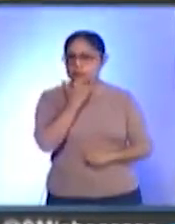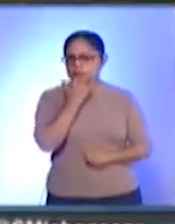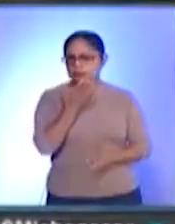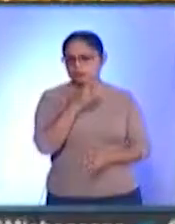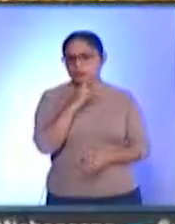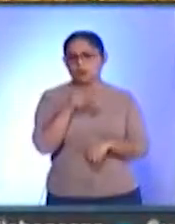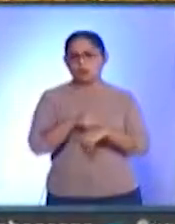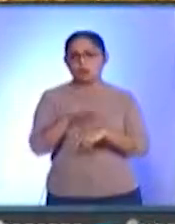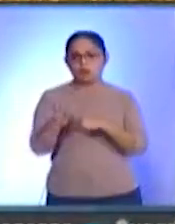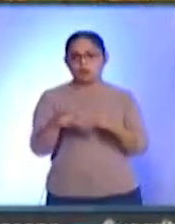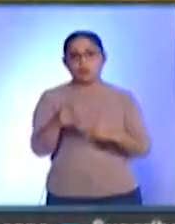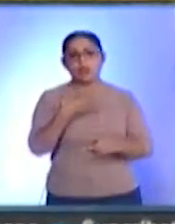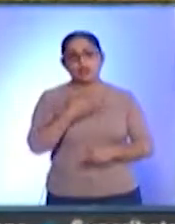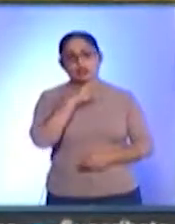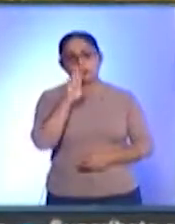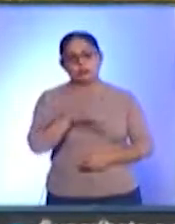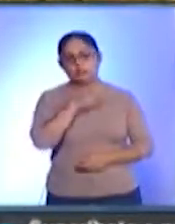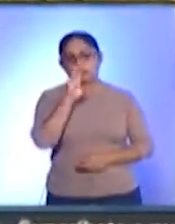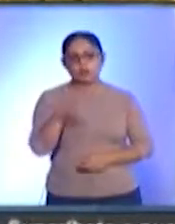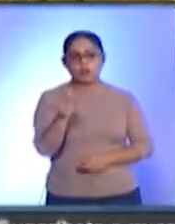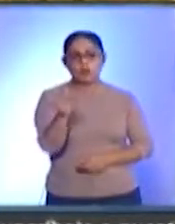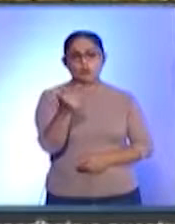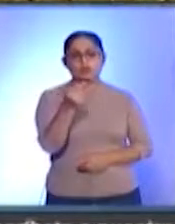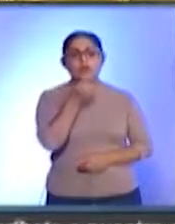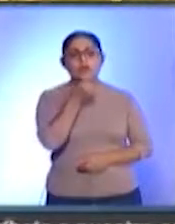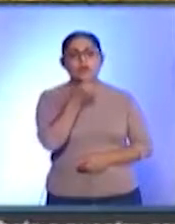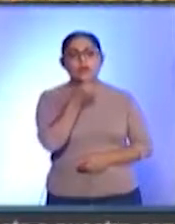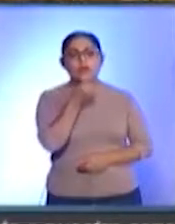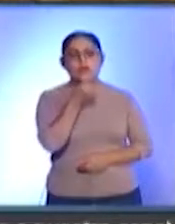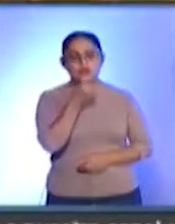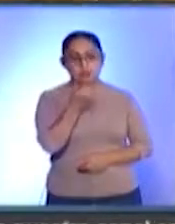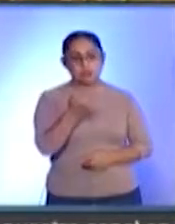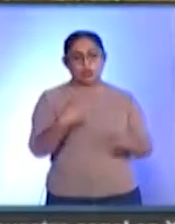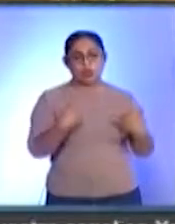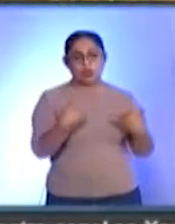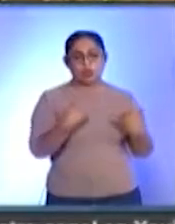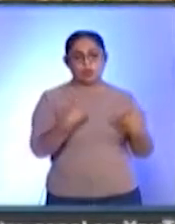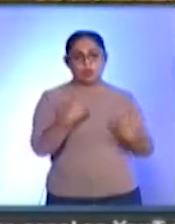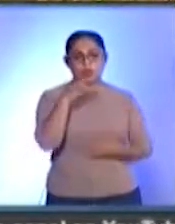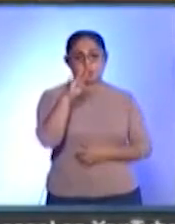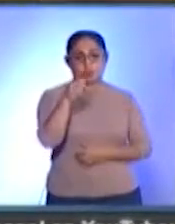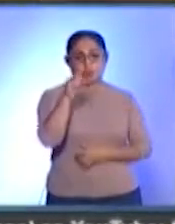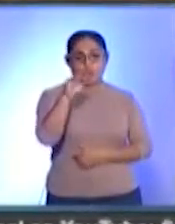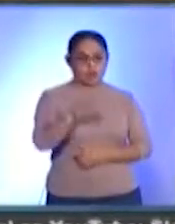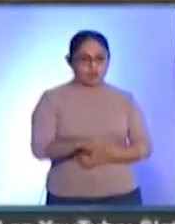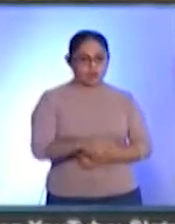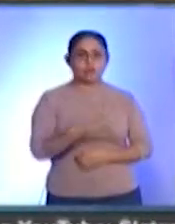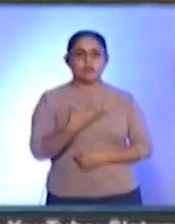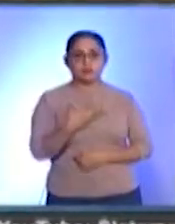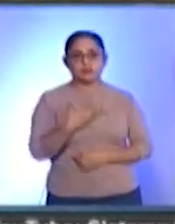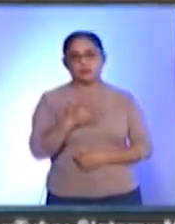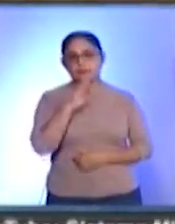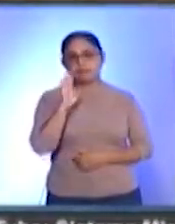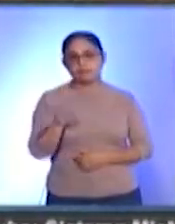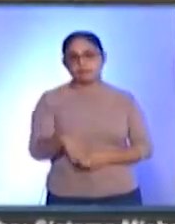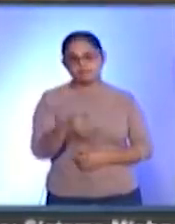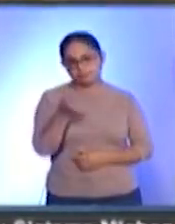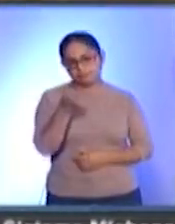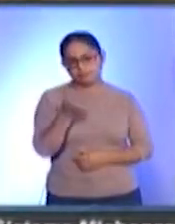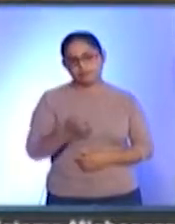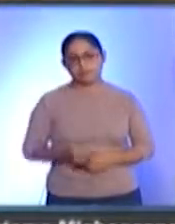pandemia han fallecido por coronavirus 12 niños y jóvenes menores de 19 años. Con información de Yesenia Magaña,